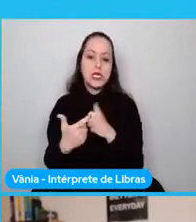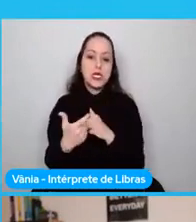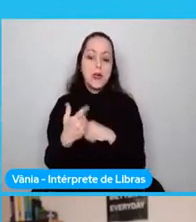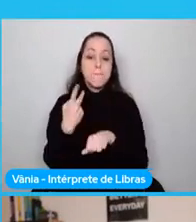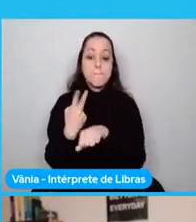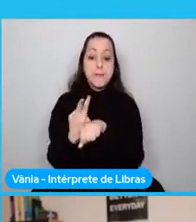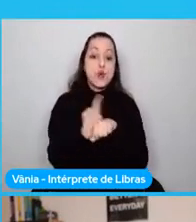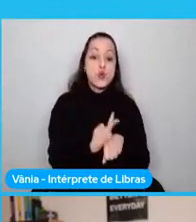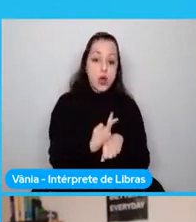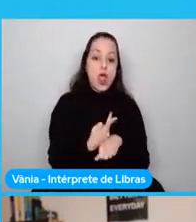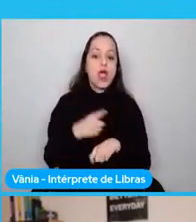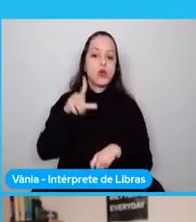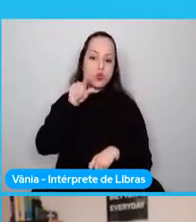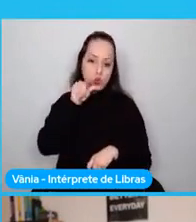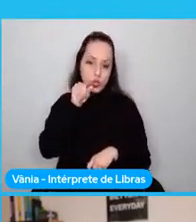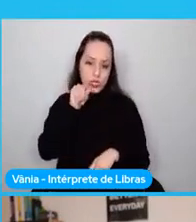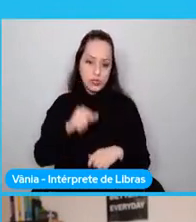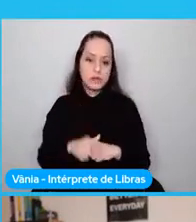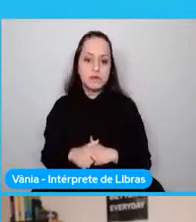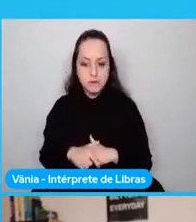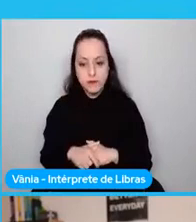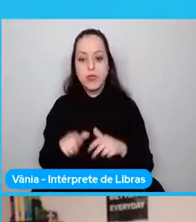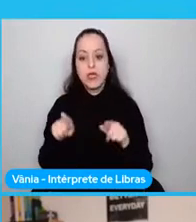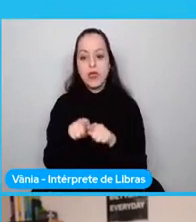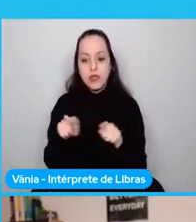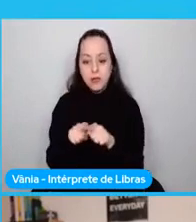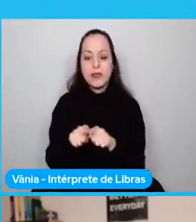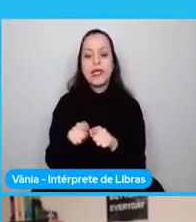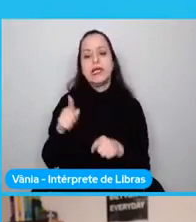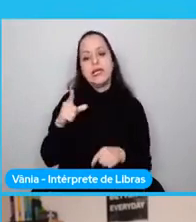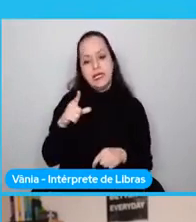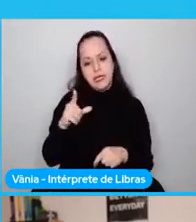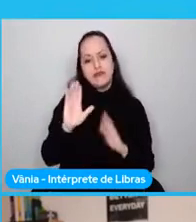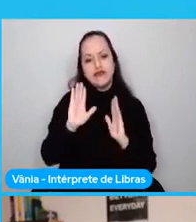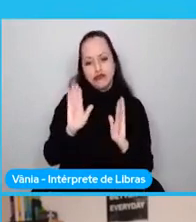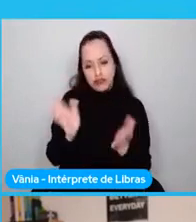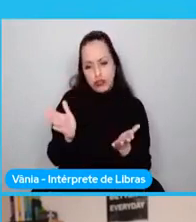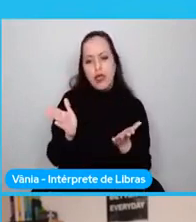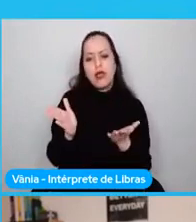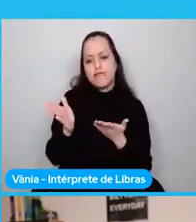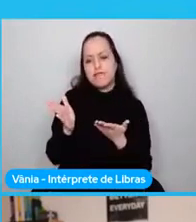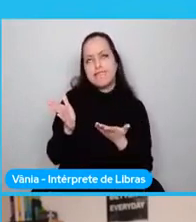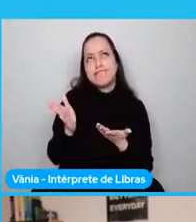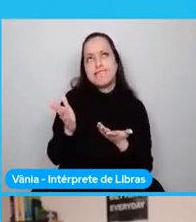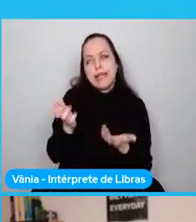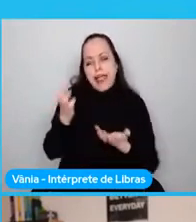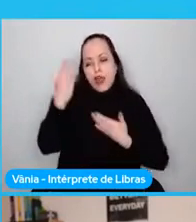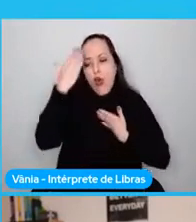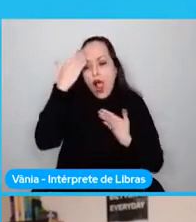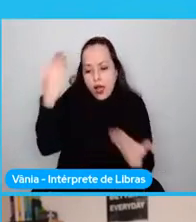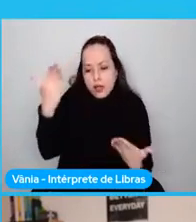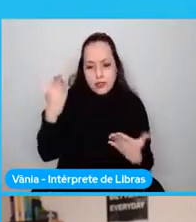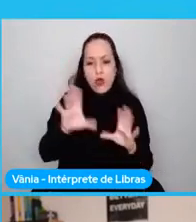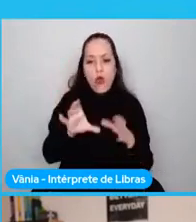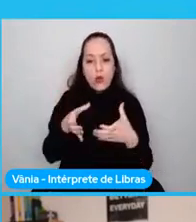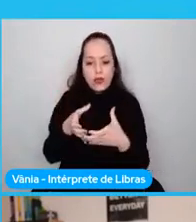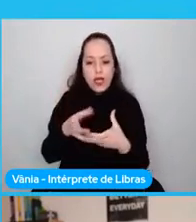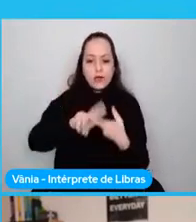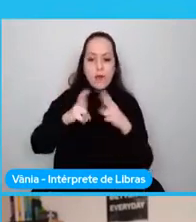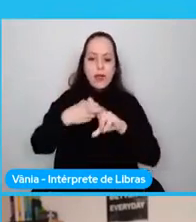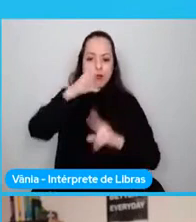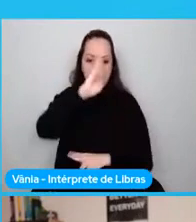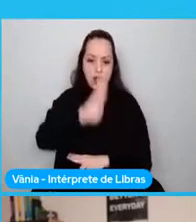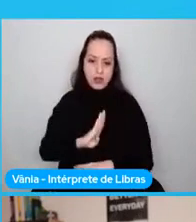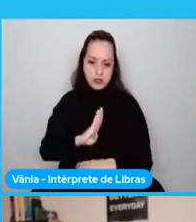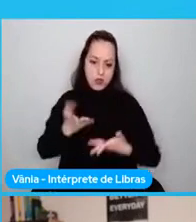muchas gracias a la comunidad de Python Brasil por la invitación y sin más ni menos vamos vamos a